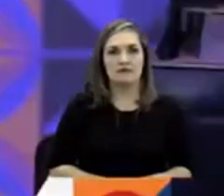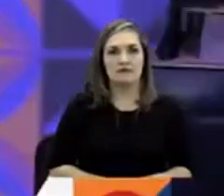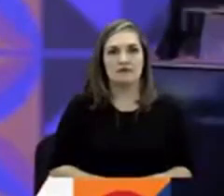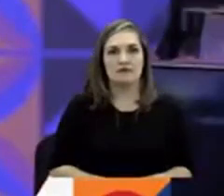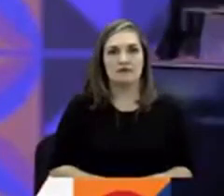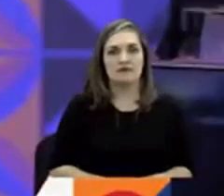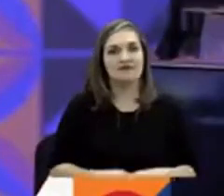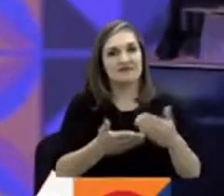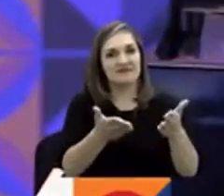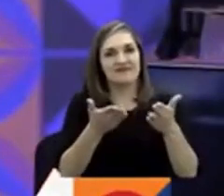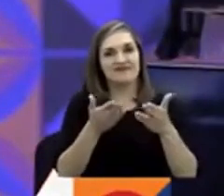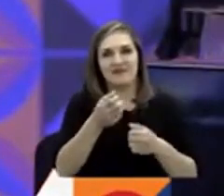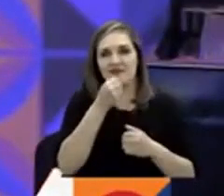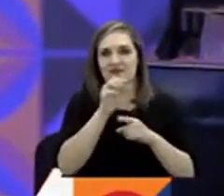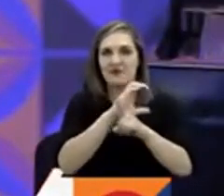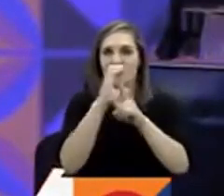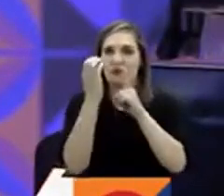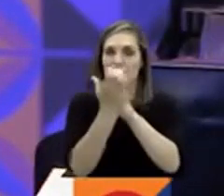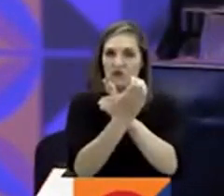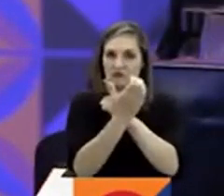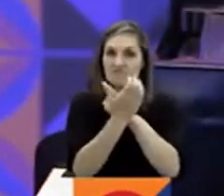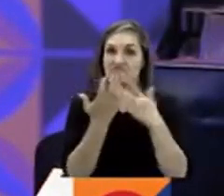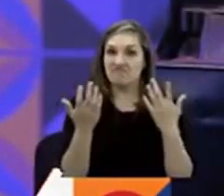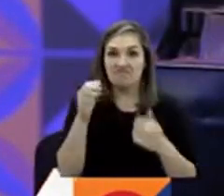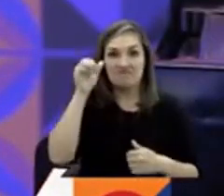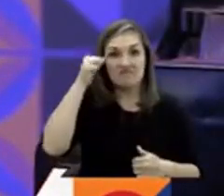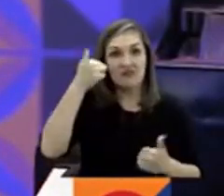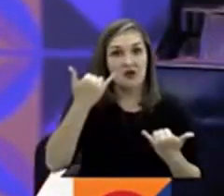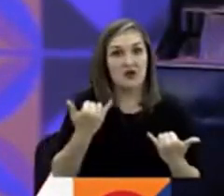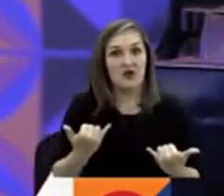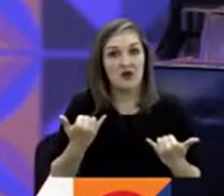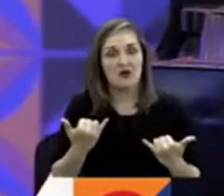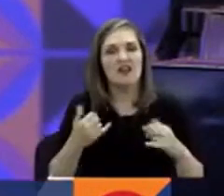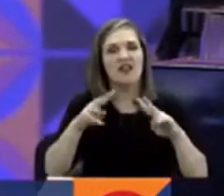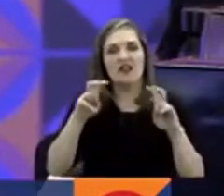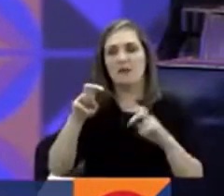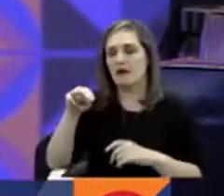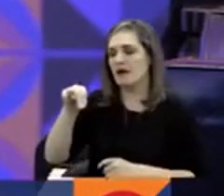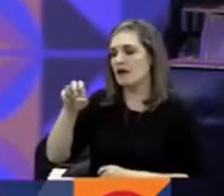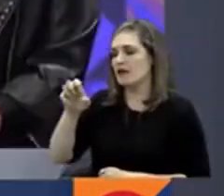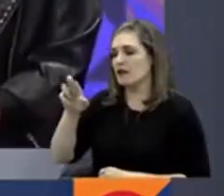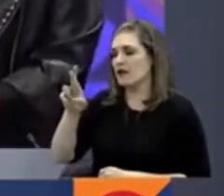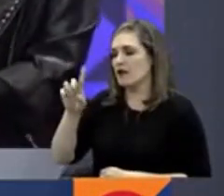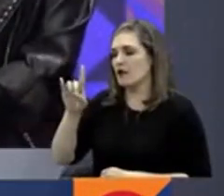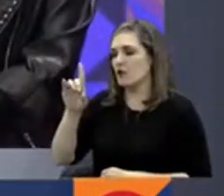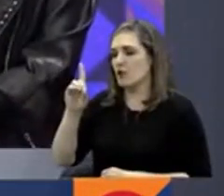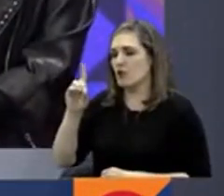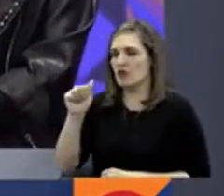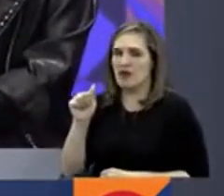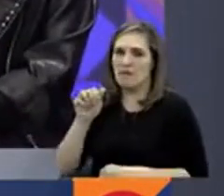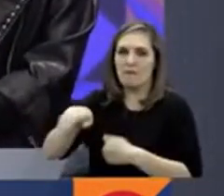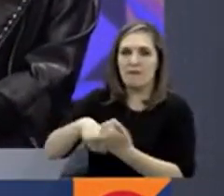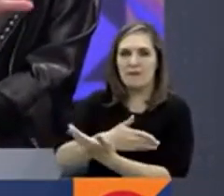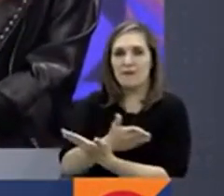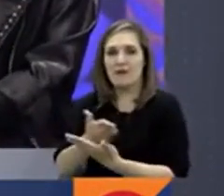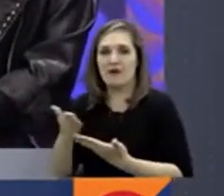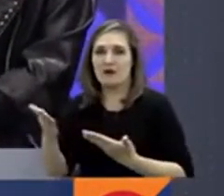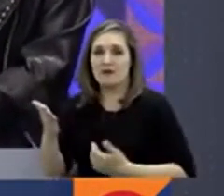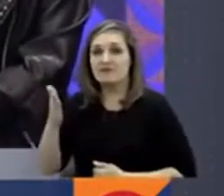Bienvenidos a las noticias culturales. propongo que hoy hablemos de Pablo Neruda, porque una de las noticias del día es que